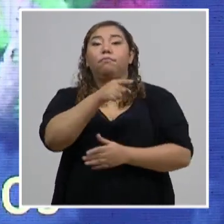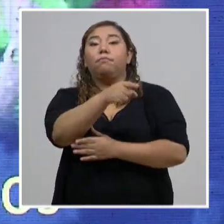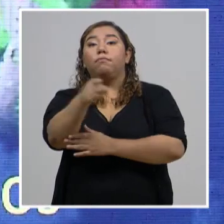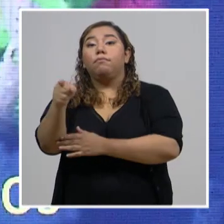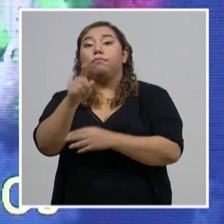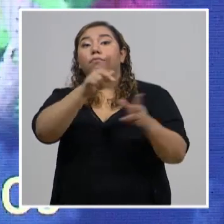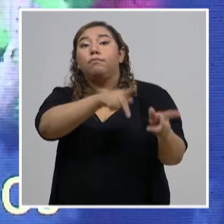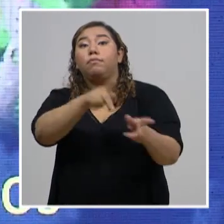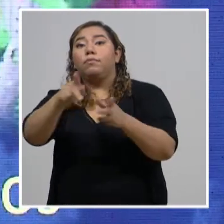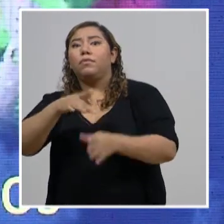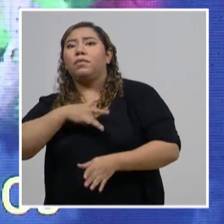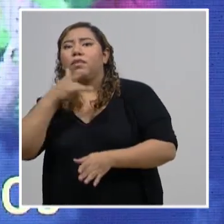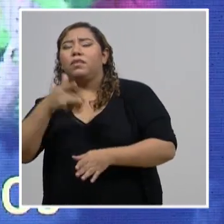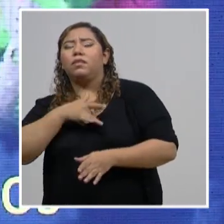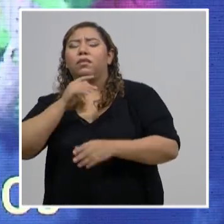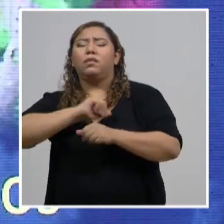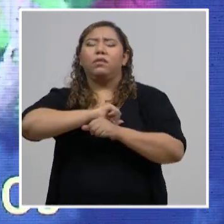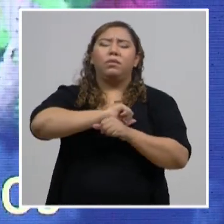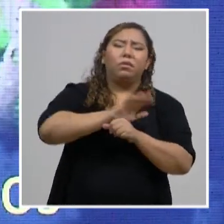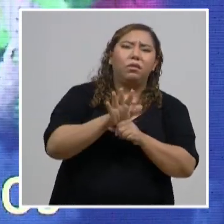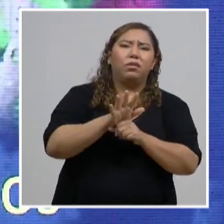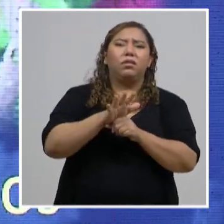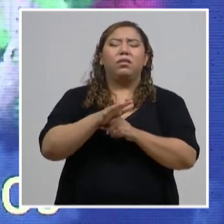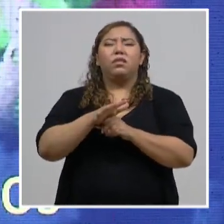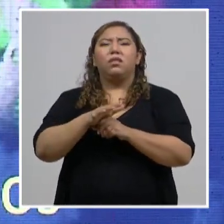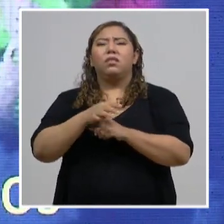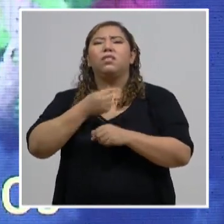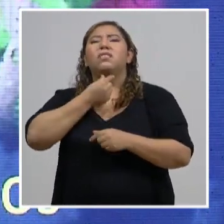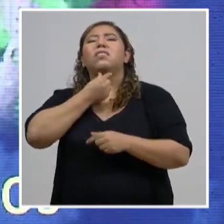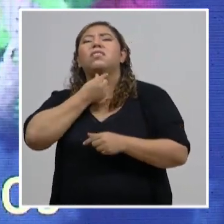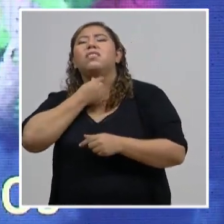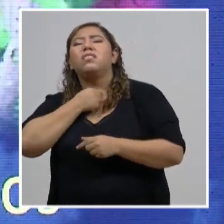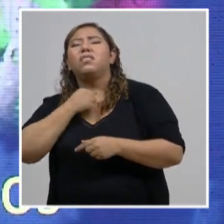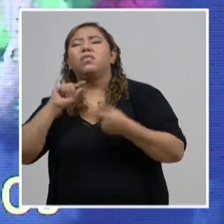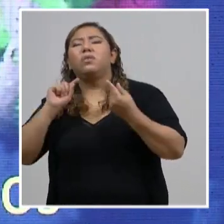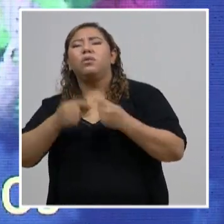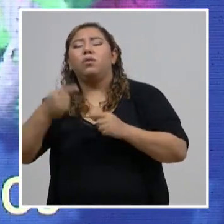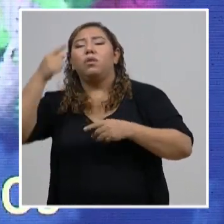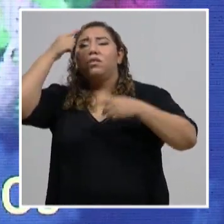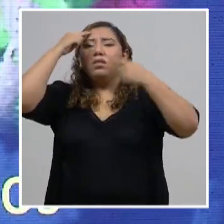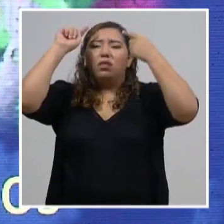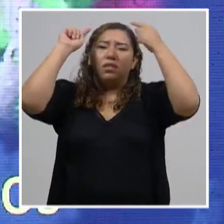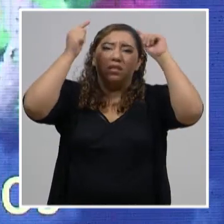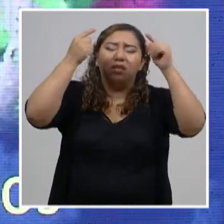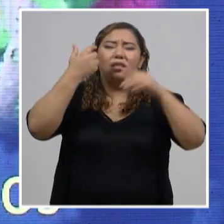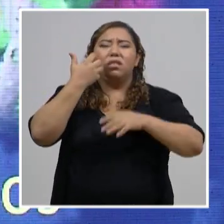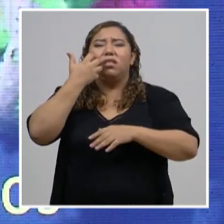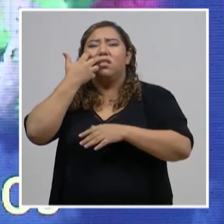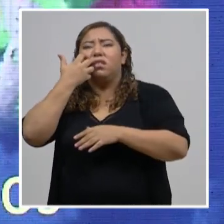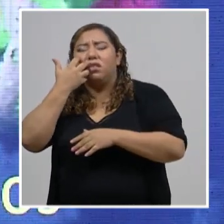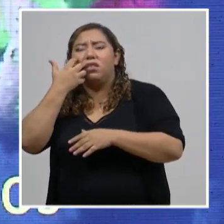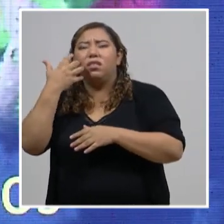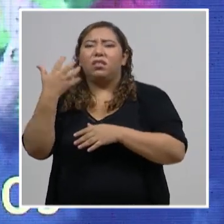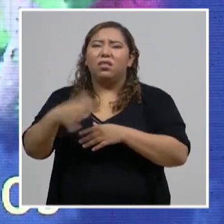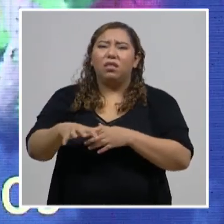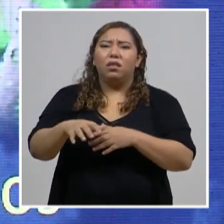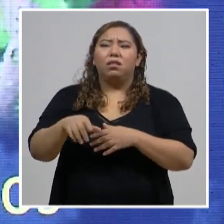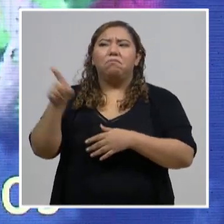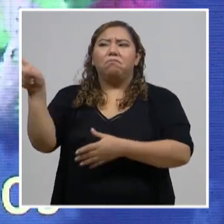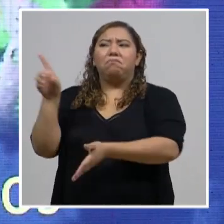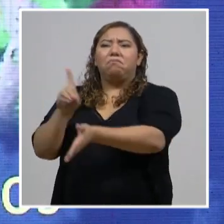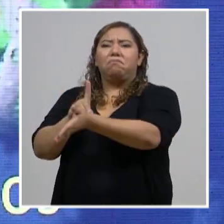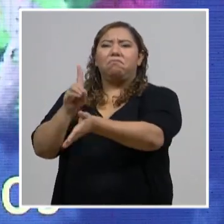sintomatología, que tienen todos los síntomas, son evaluados por médicos y se le entrega a quien tiene